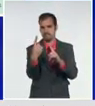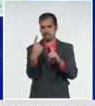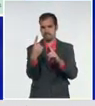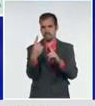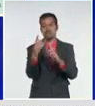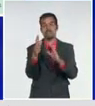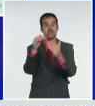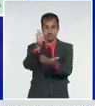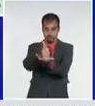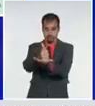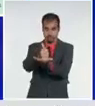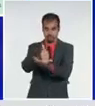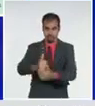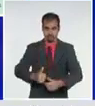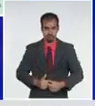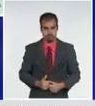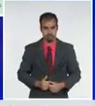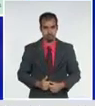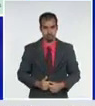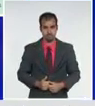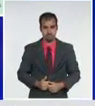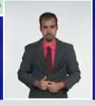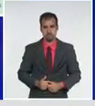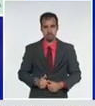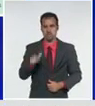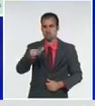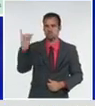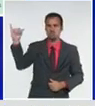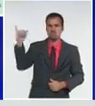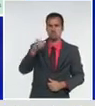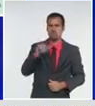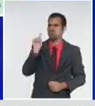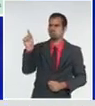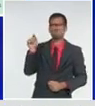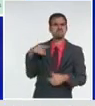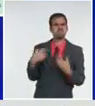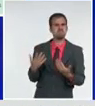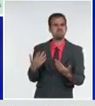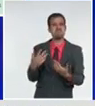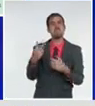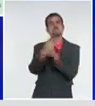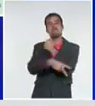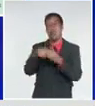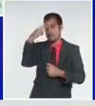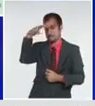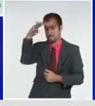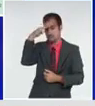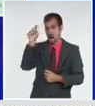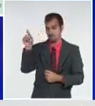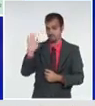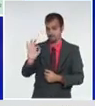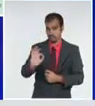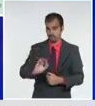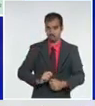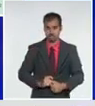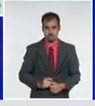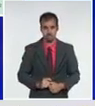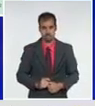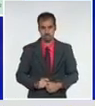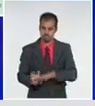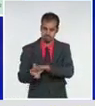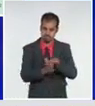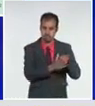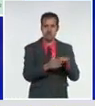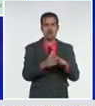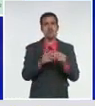en este caso un viajero cubano procedente de México. En Camagüey, un caso del